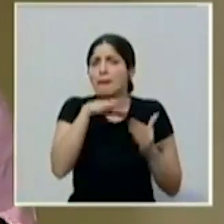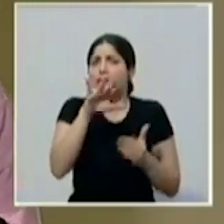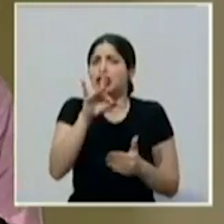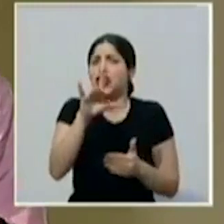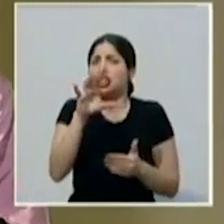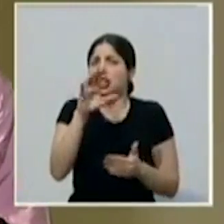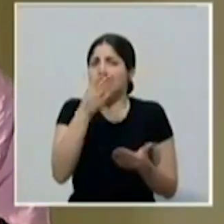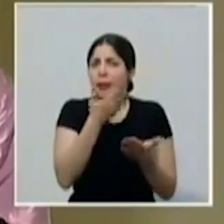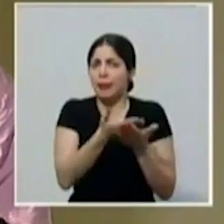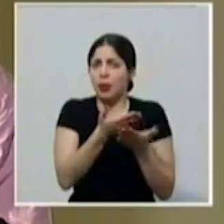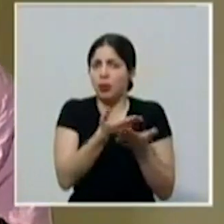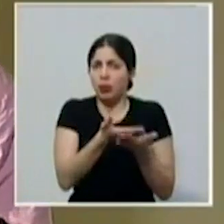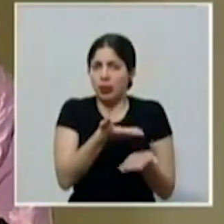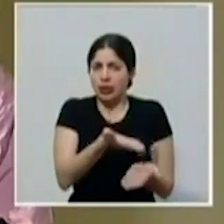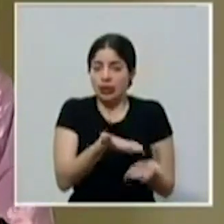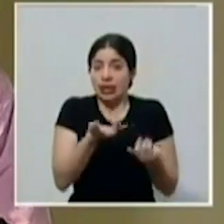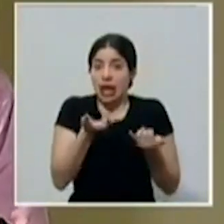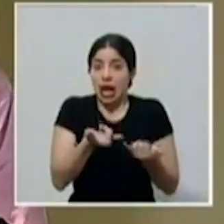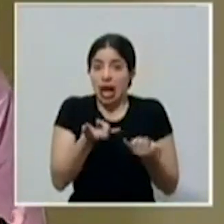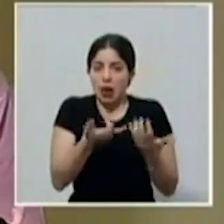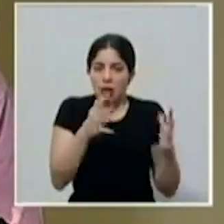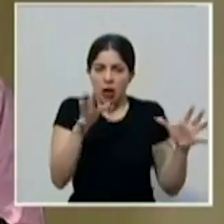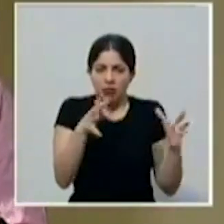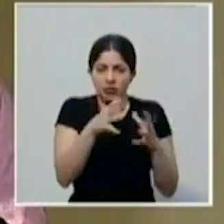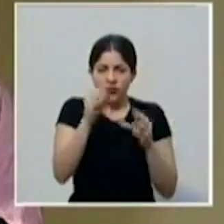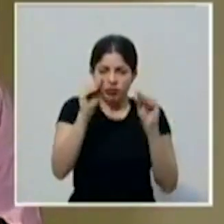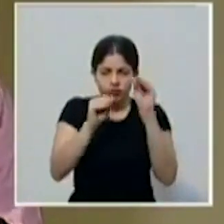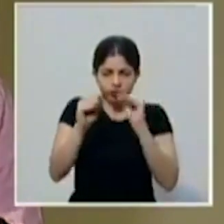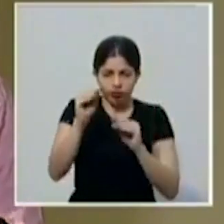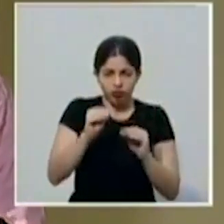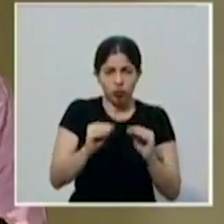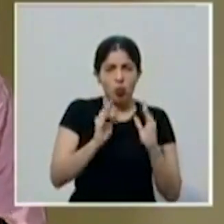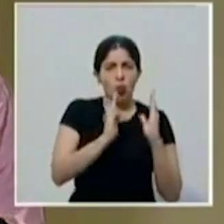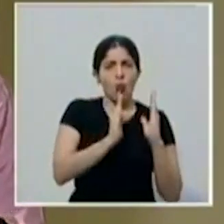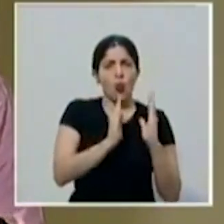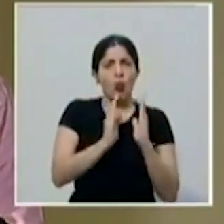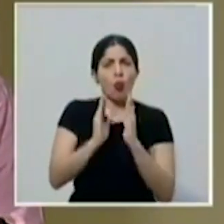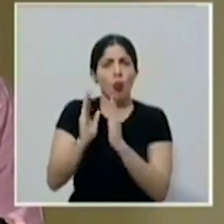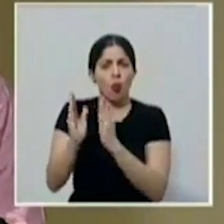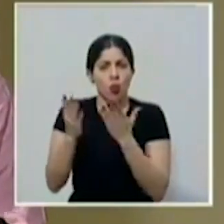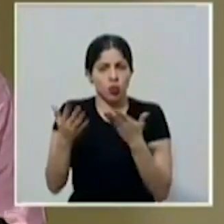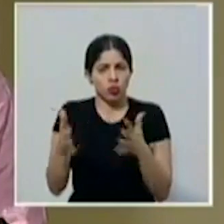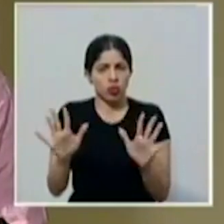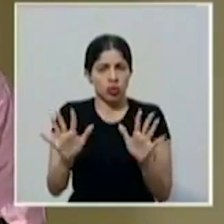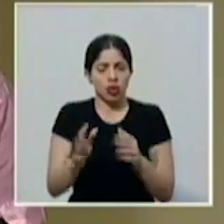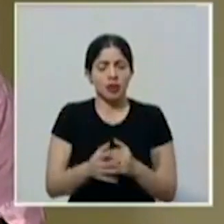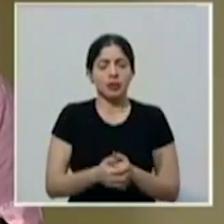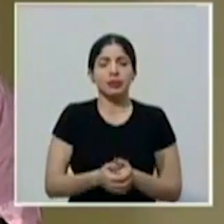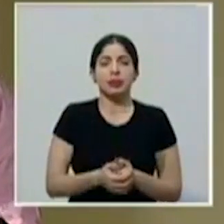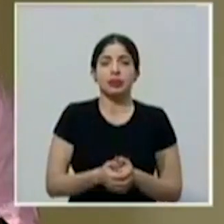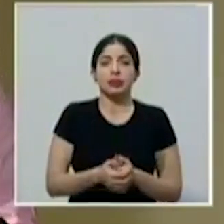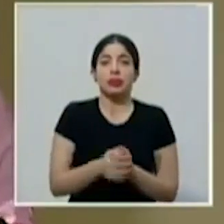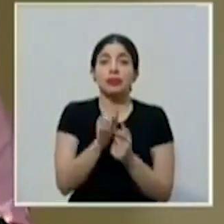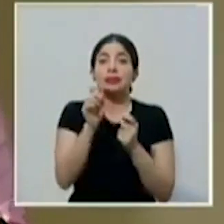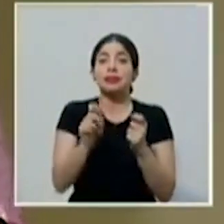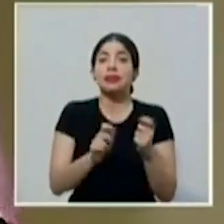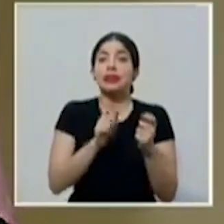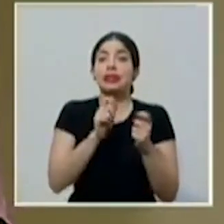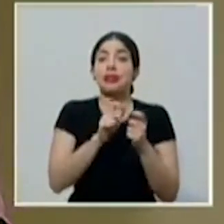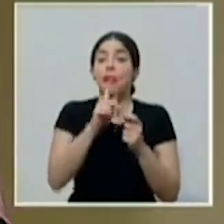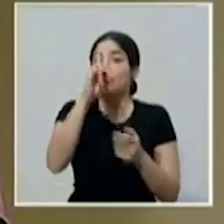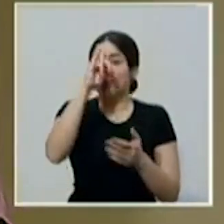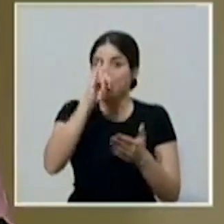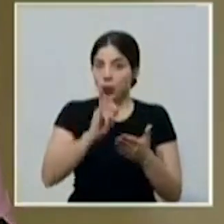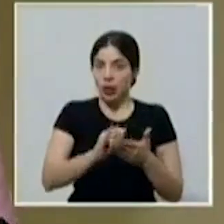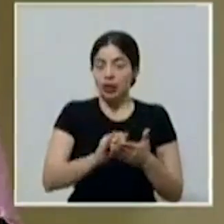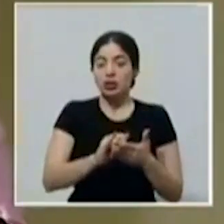propuestas que hoy están sistematizadas y están debidamente ordenadas. Y es precisamente por